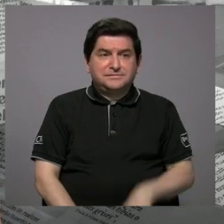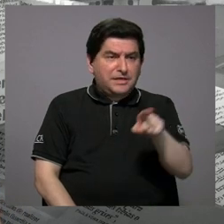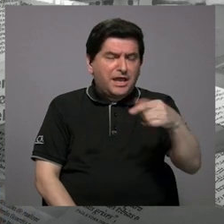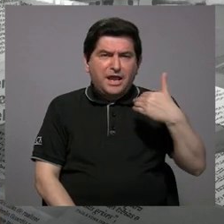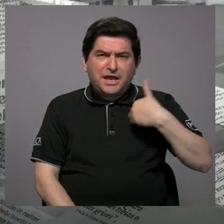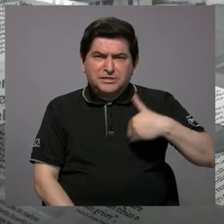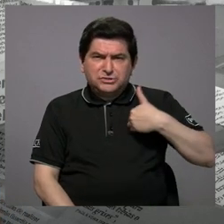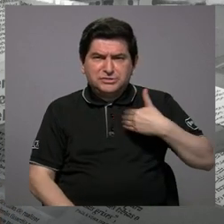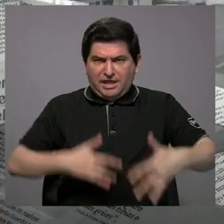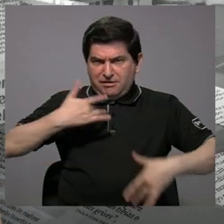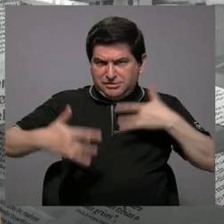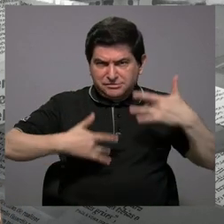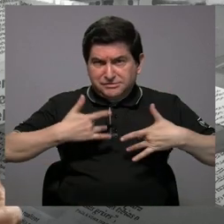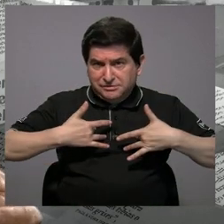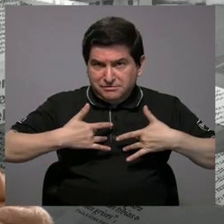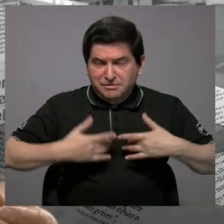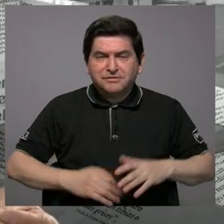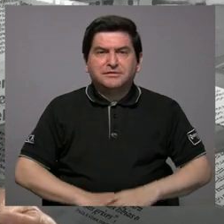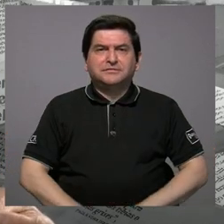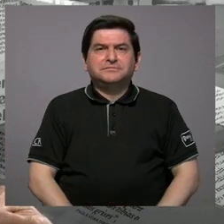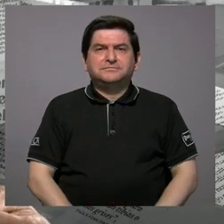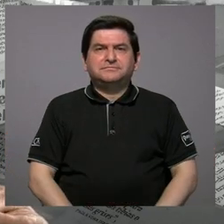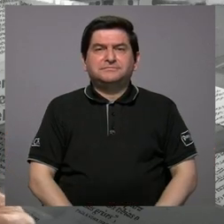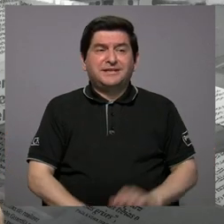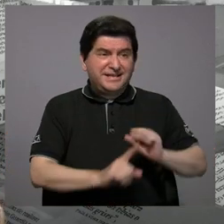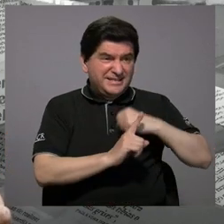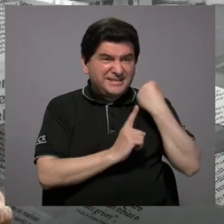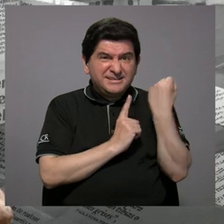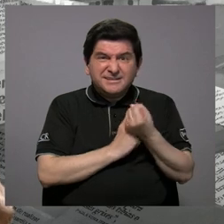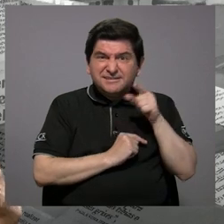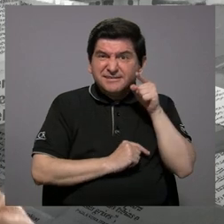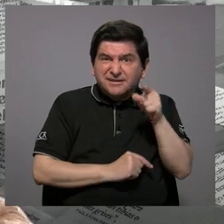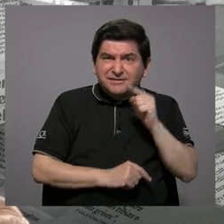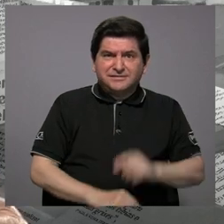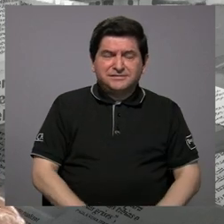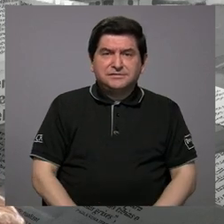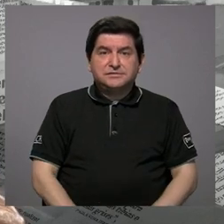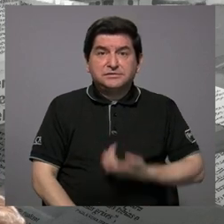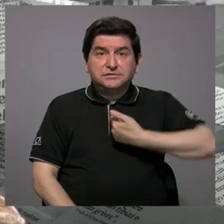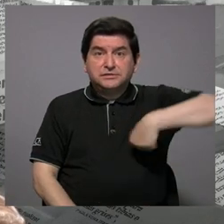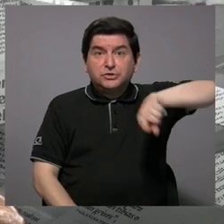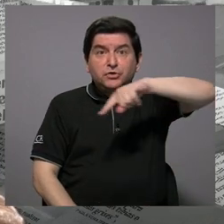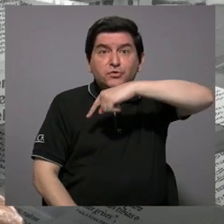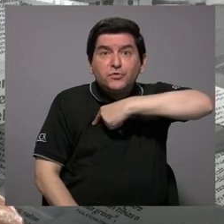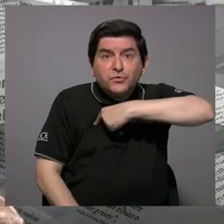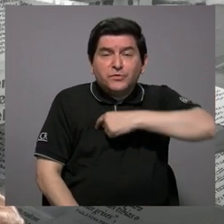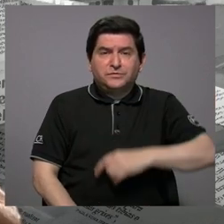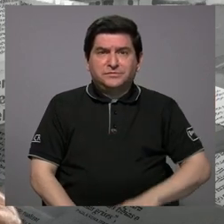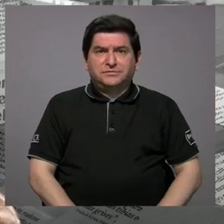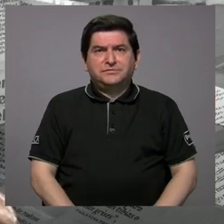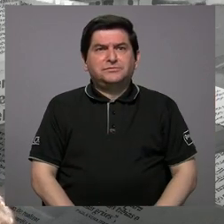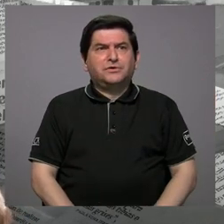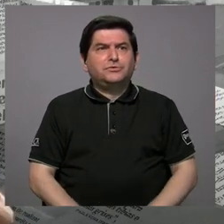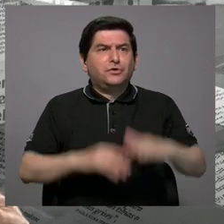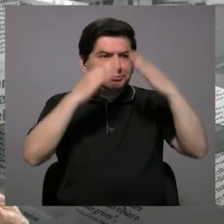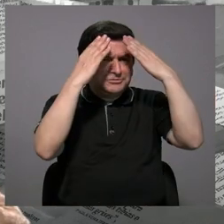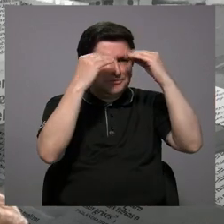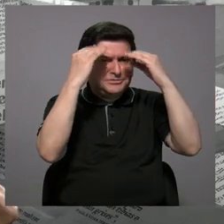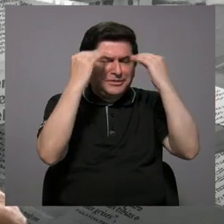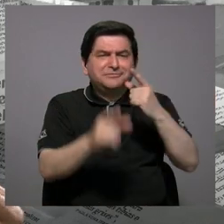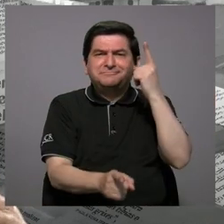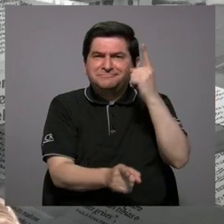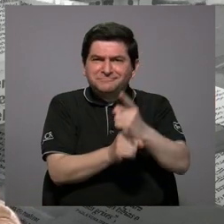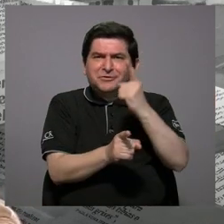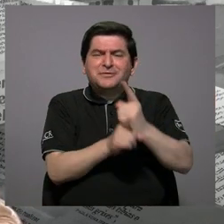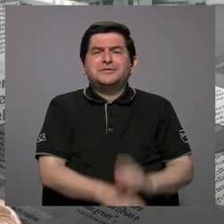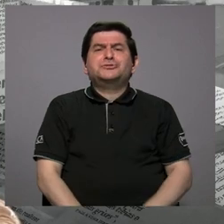señor sintió, la situación y como, y nosotros tenemos información veraz